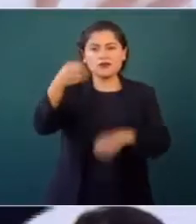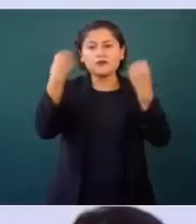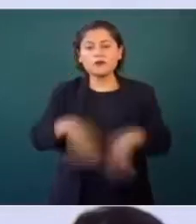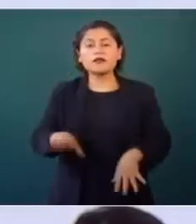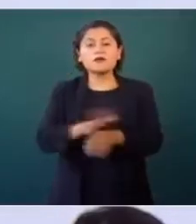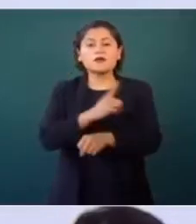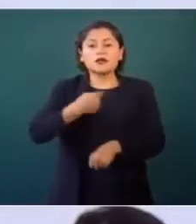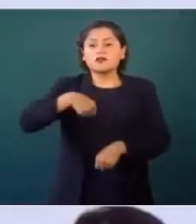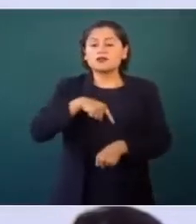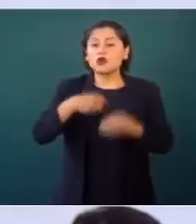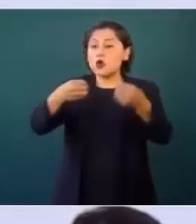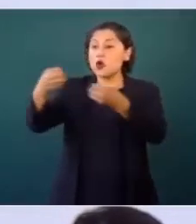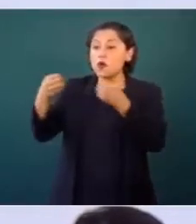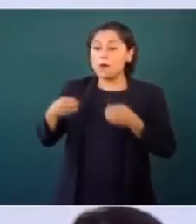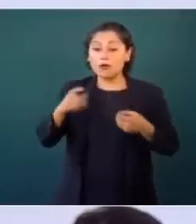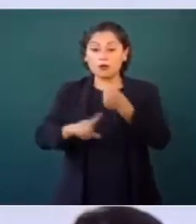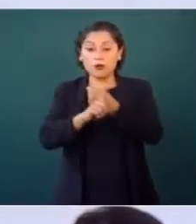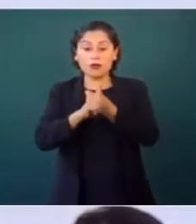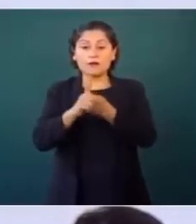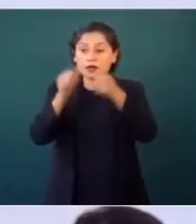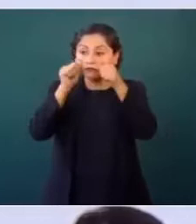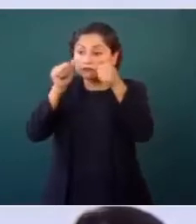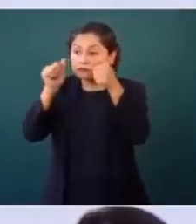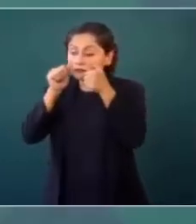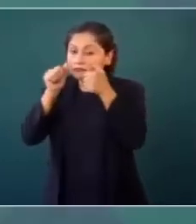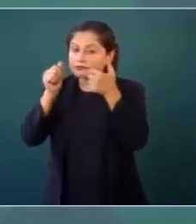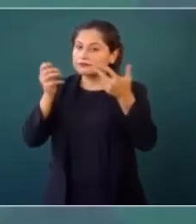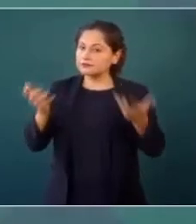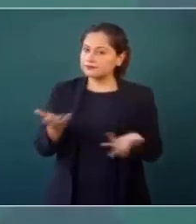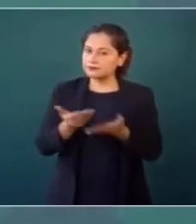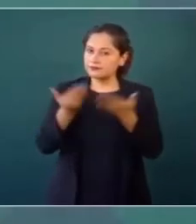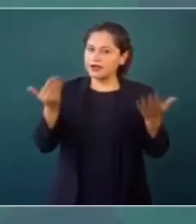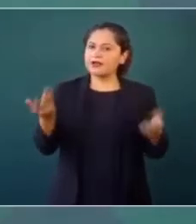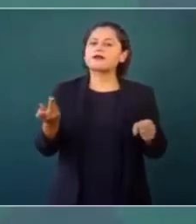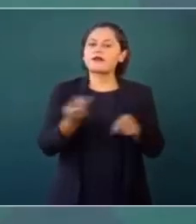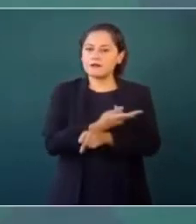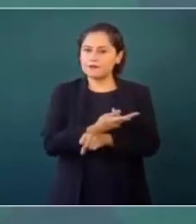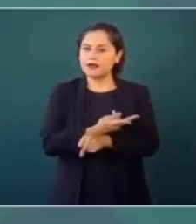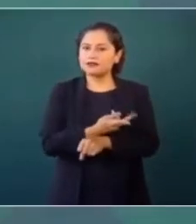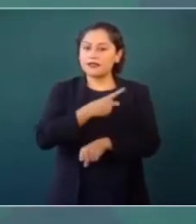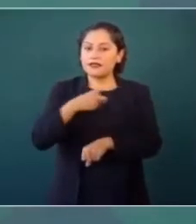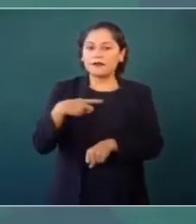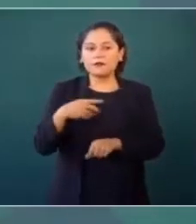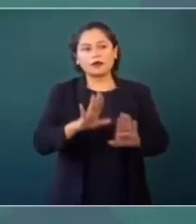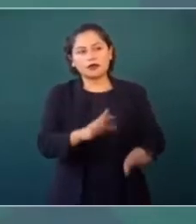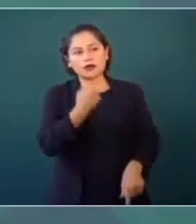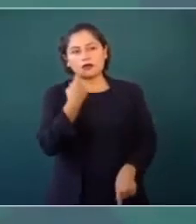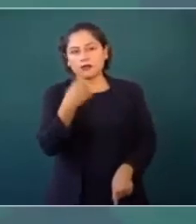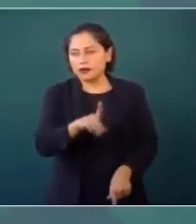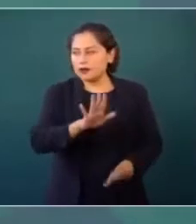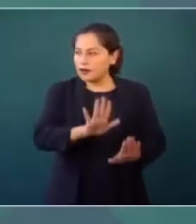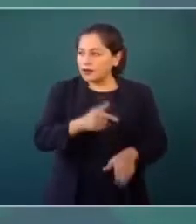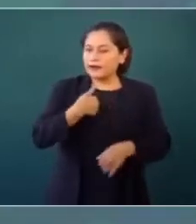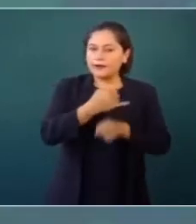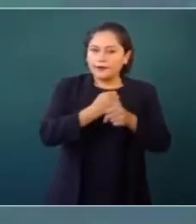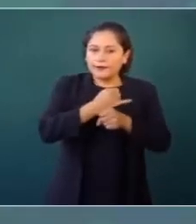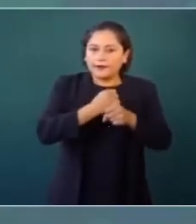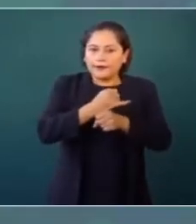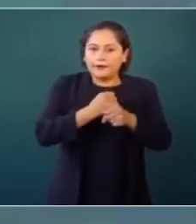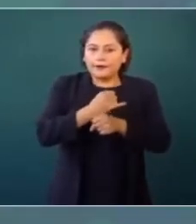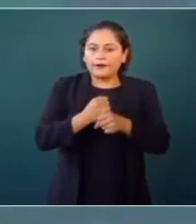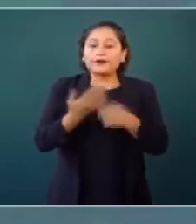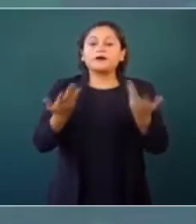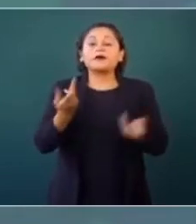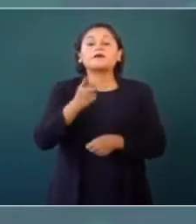resolviendo tantos problemas que tenemos, pues ahora resulta que uno tiene que andar desmintiendo supuestas investigaciones, aclarando dichos de un delincuente